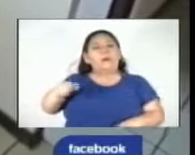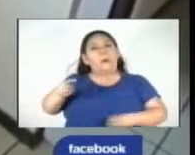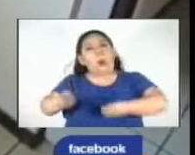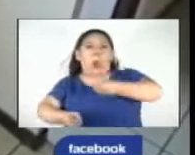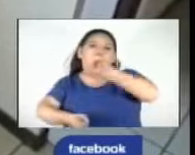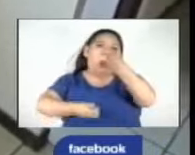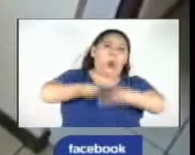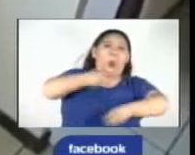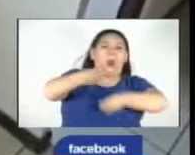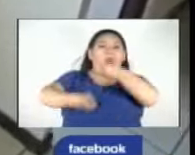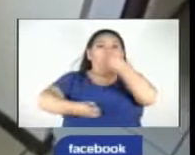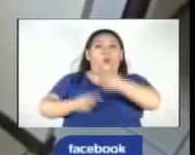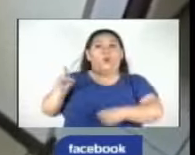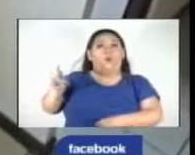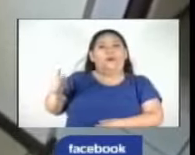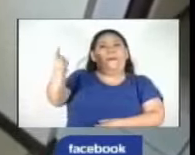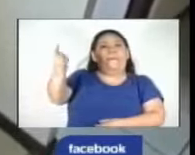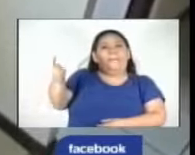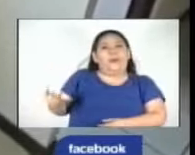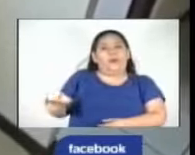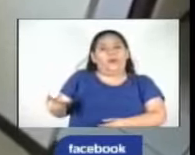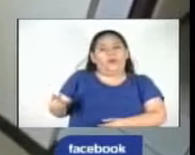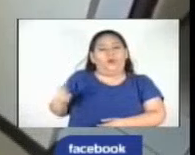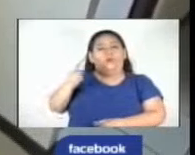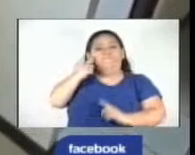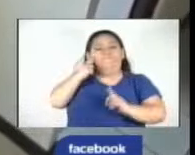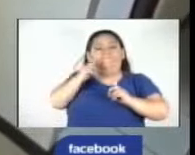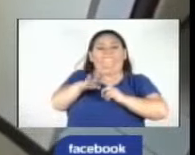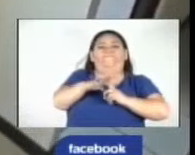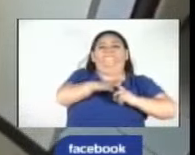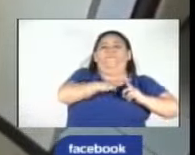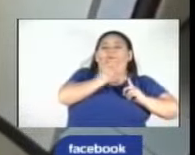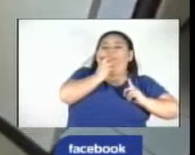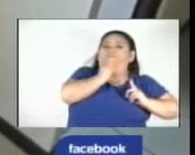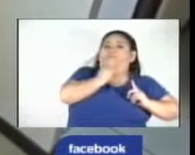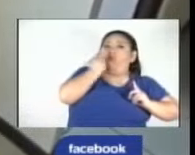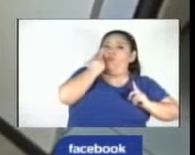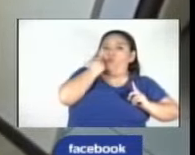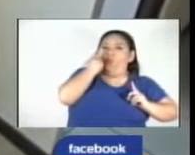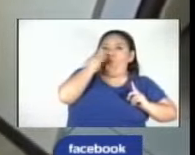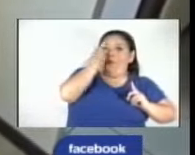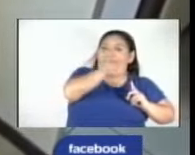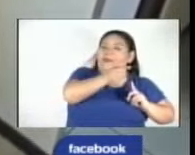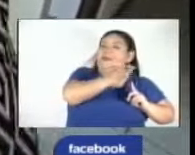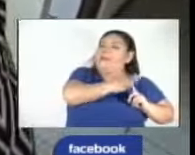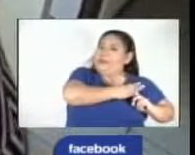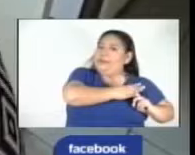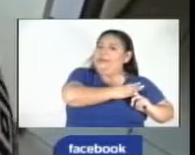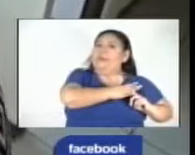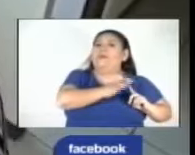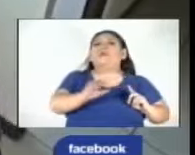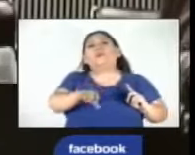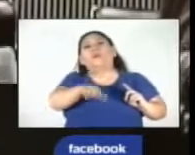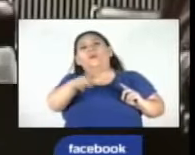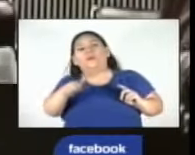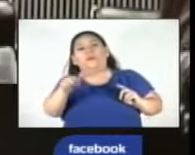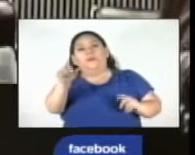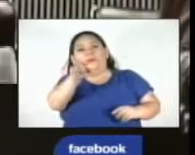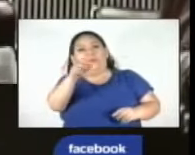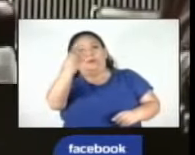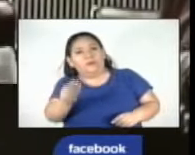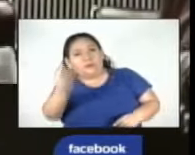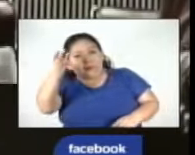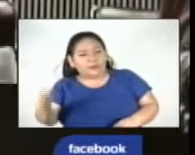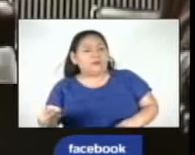en este día, tenemos a una persona con régimen de protección de víctimas y testigos. Y el resto de la semana,